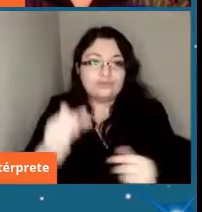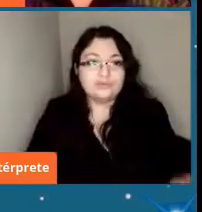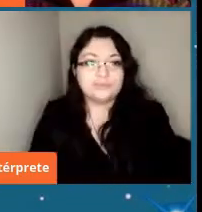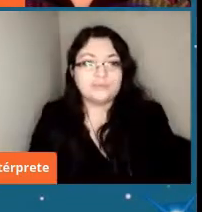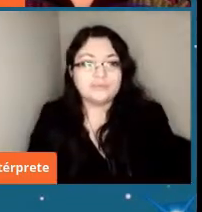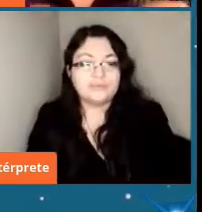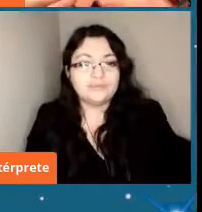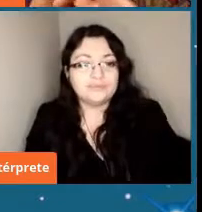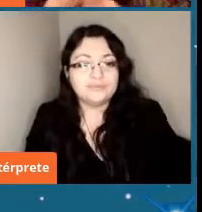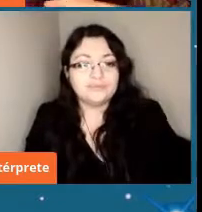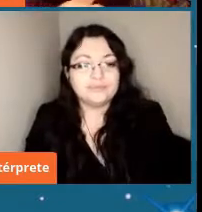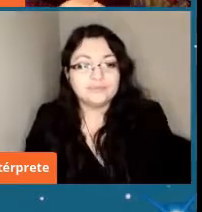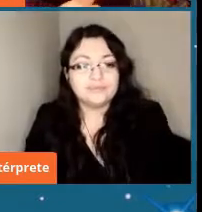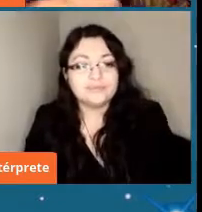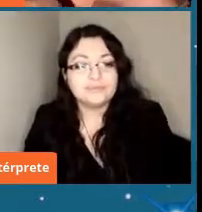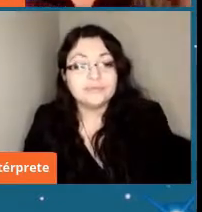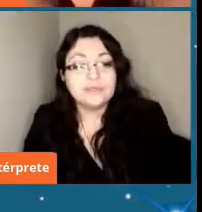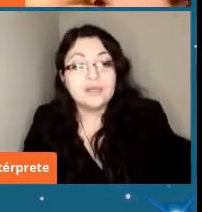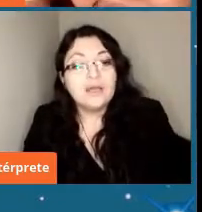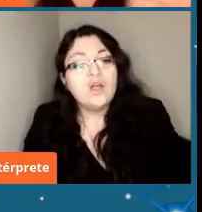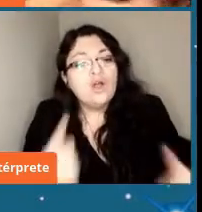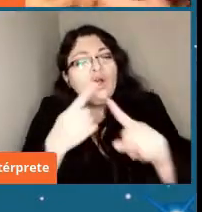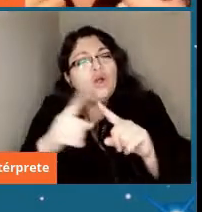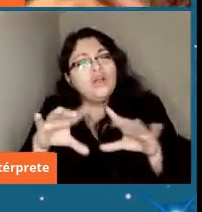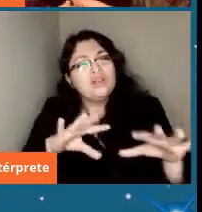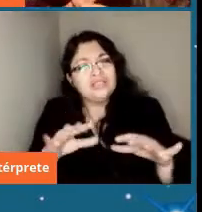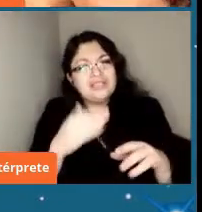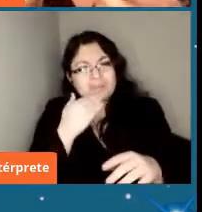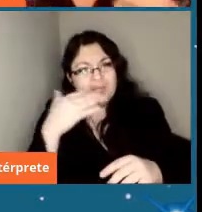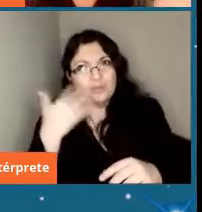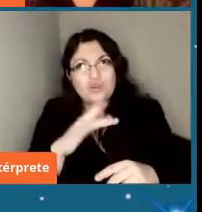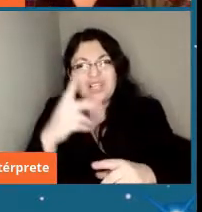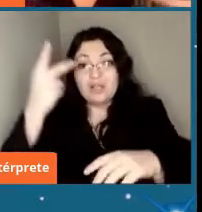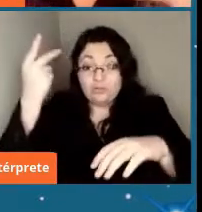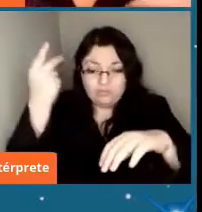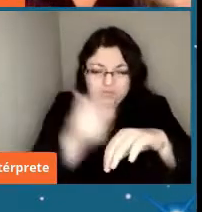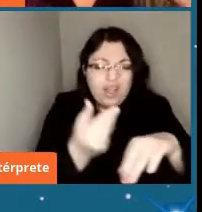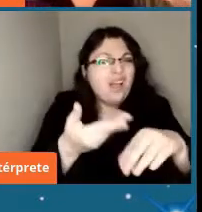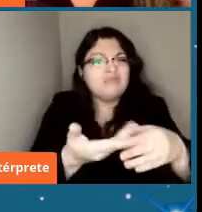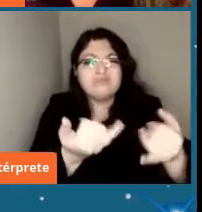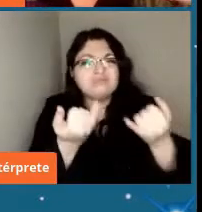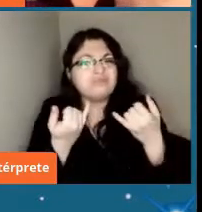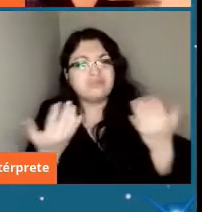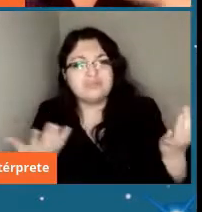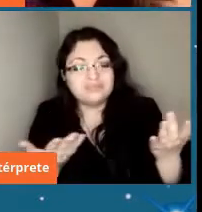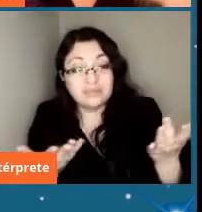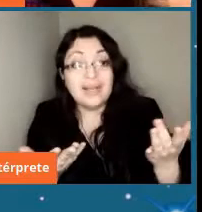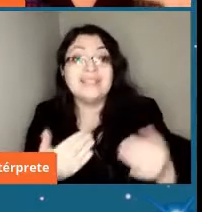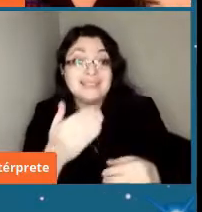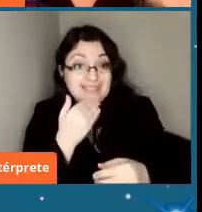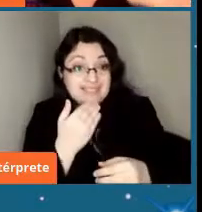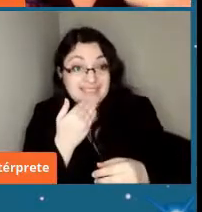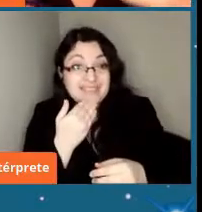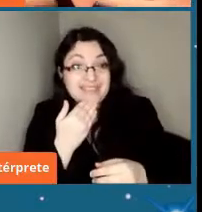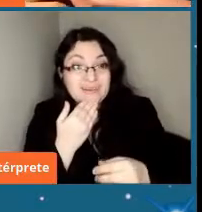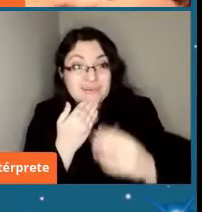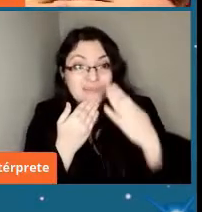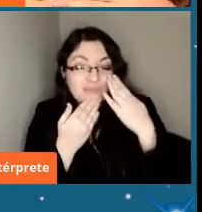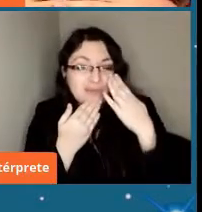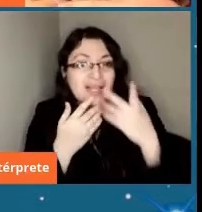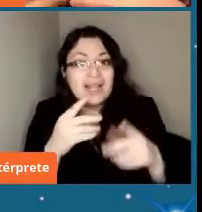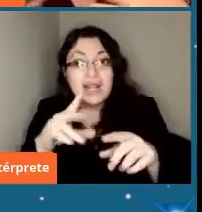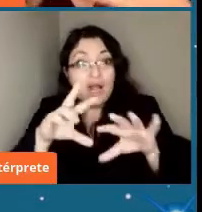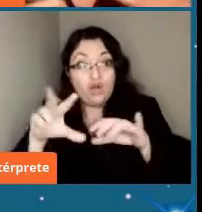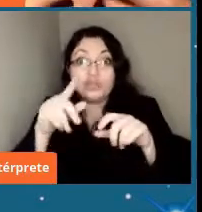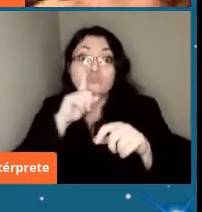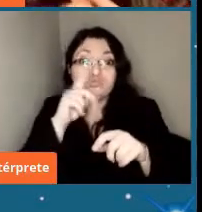otra cosa importante de lo que entregan estos impactos es que aportan con el material que ellos llevan